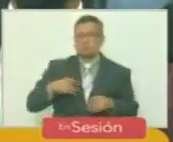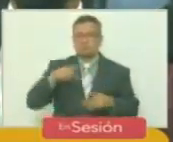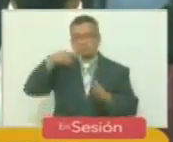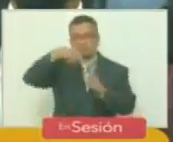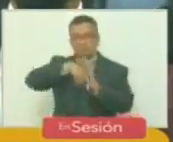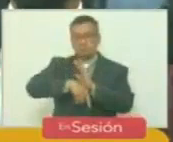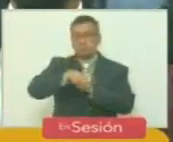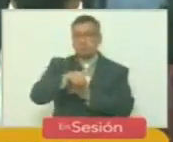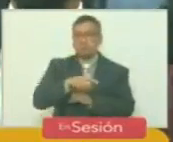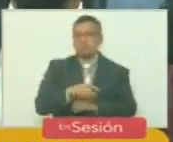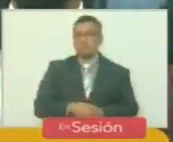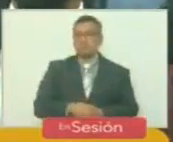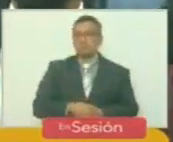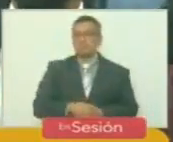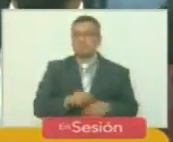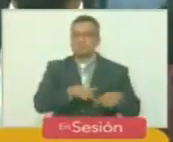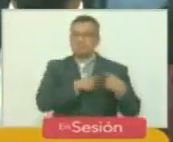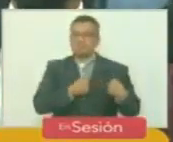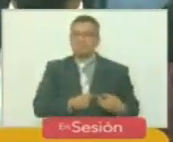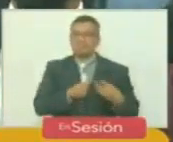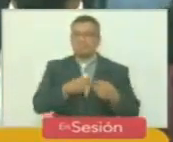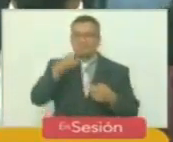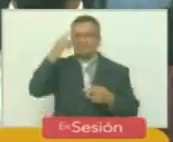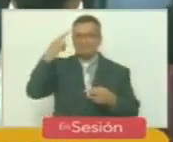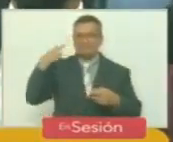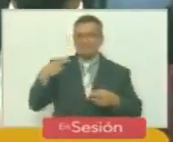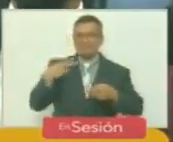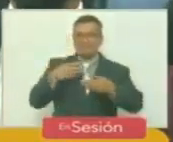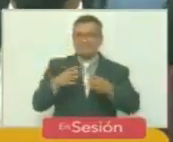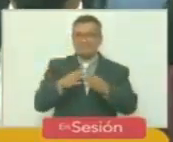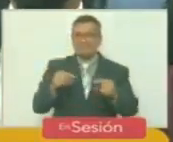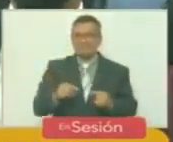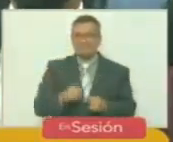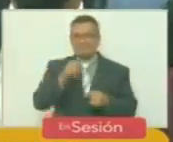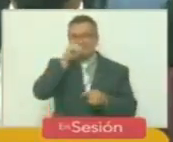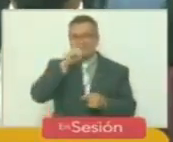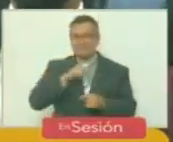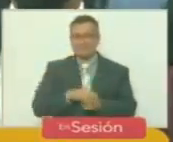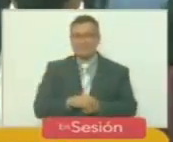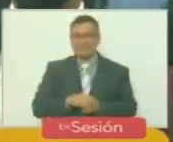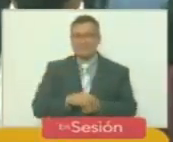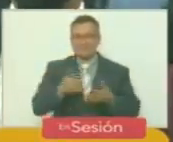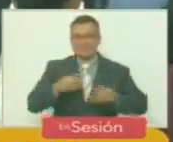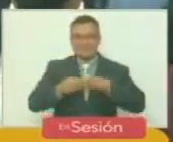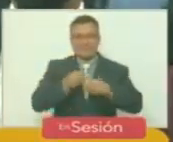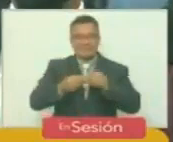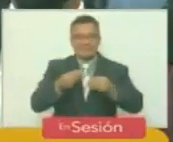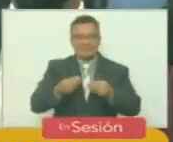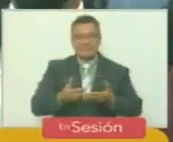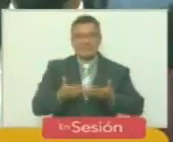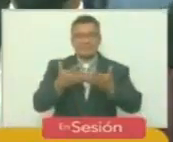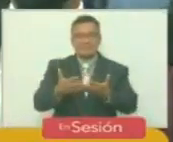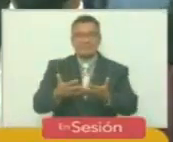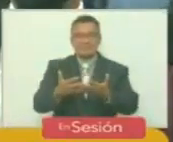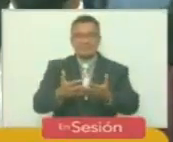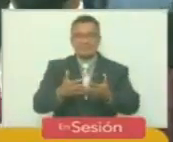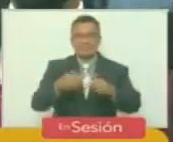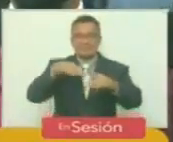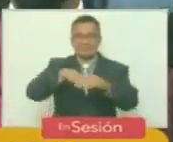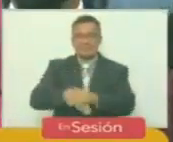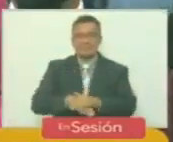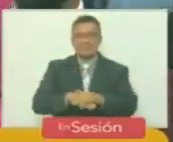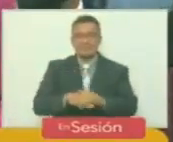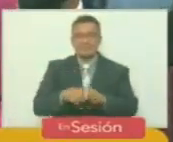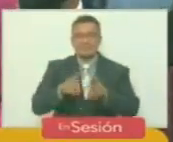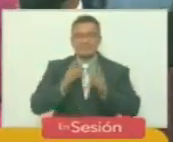profundo y sobre todo amoroso homenaje que todos los años rendimos ante su tumba en el